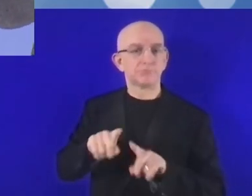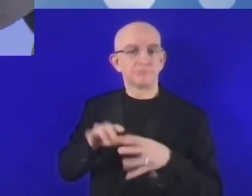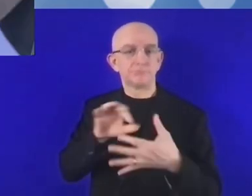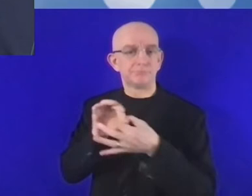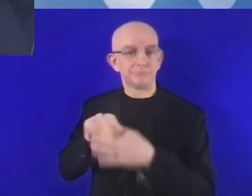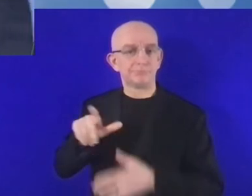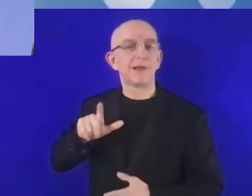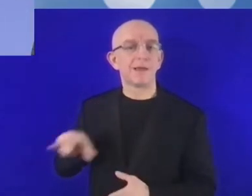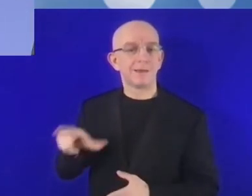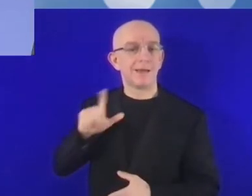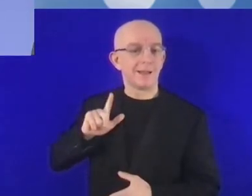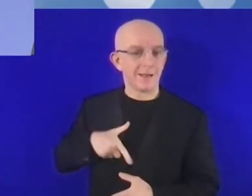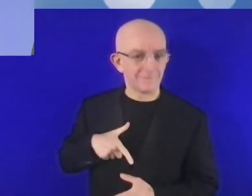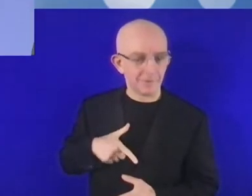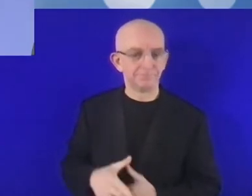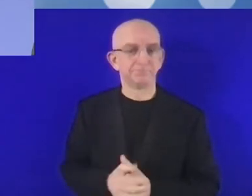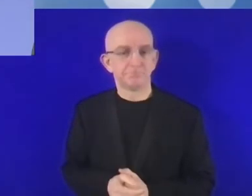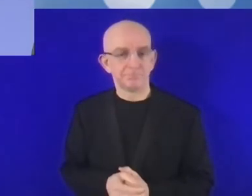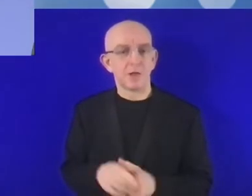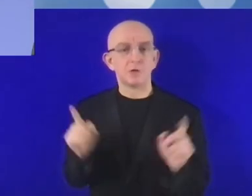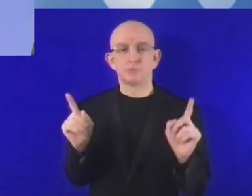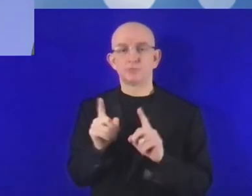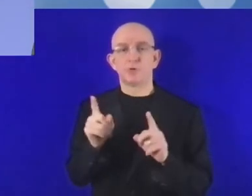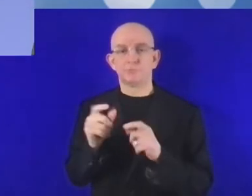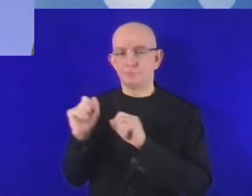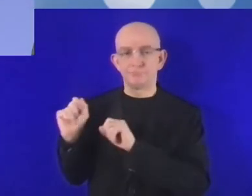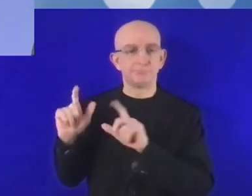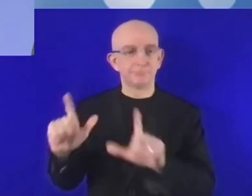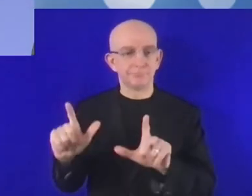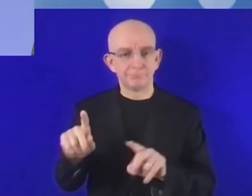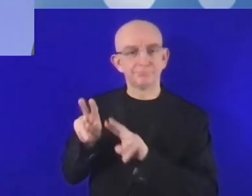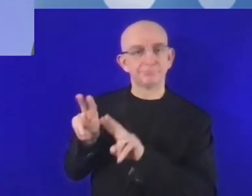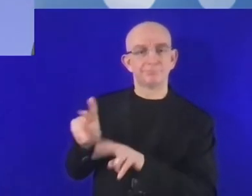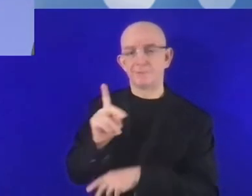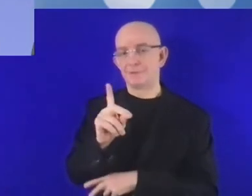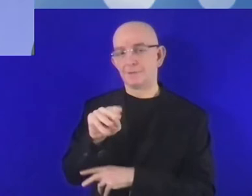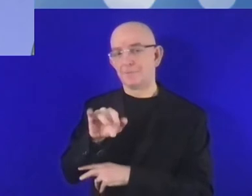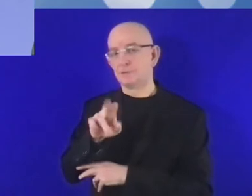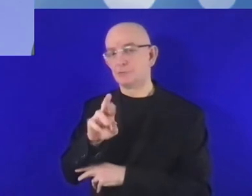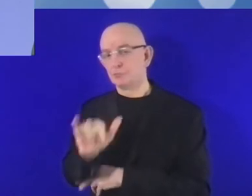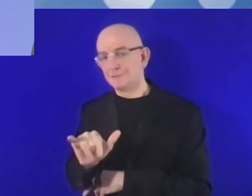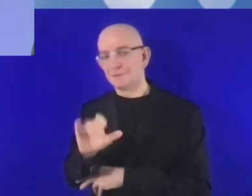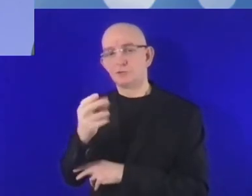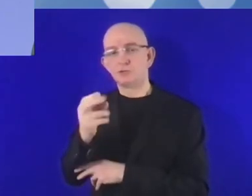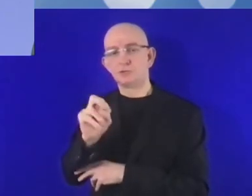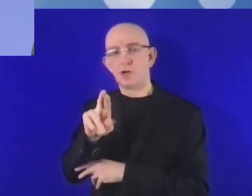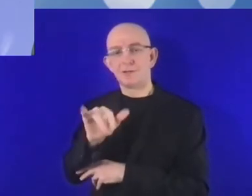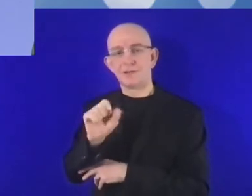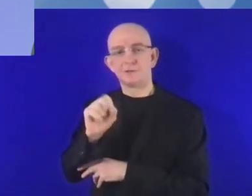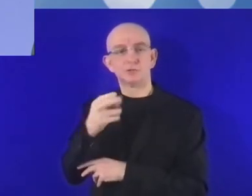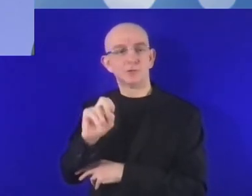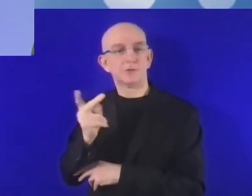un pequeño vídeo enviado por el señor Dmitry Chernychenko, viceprimer ministro de la Federación Rusa,